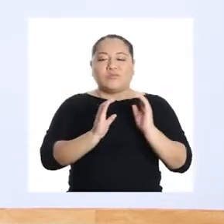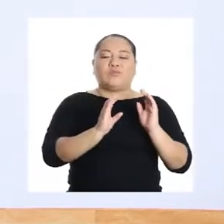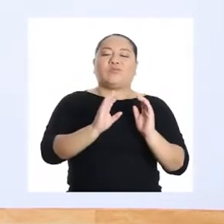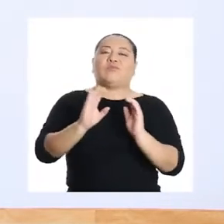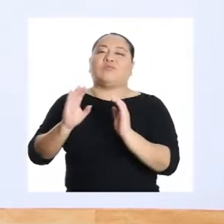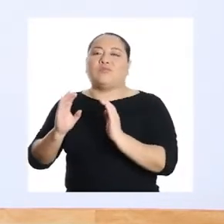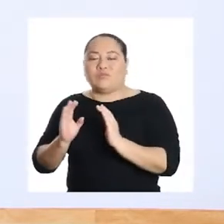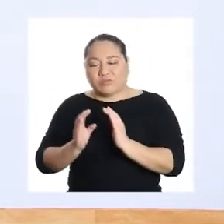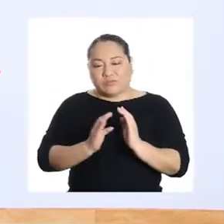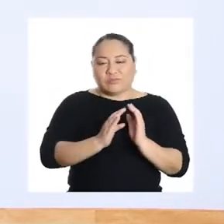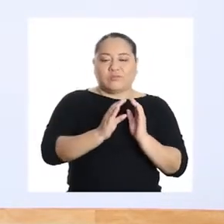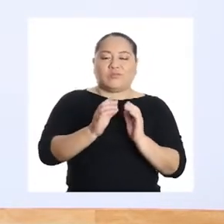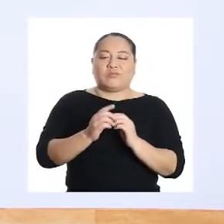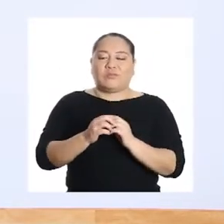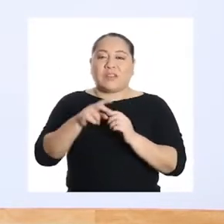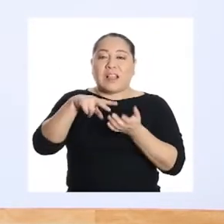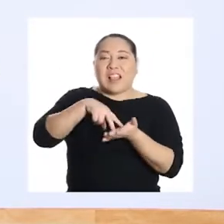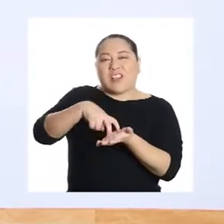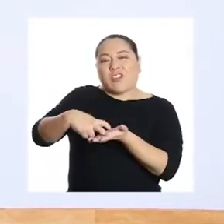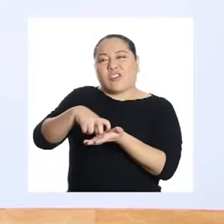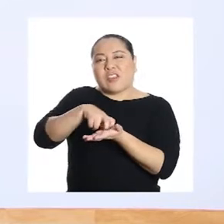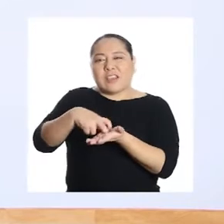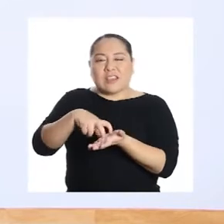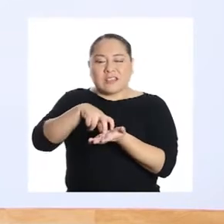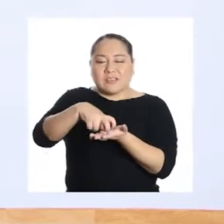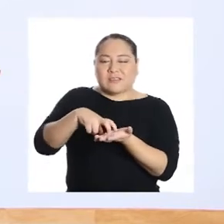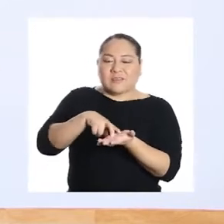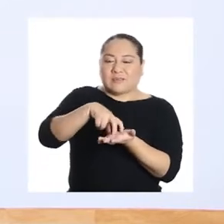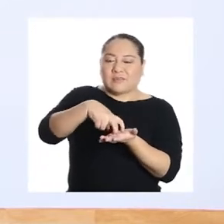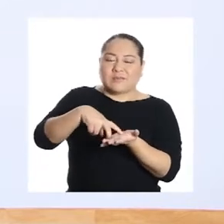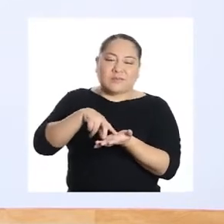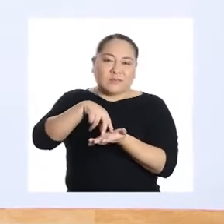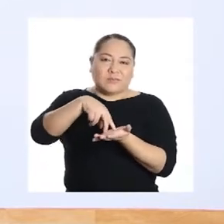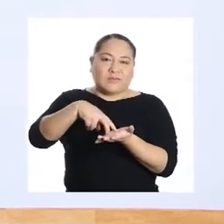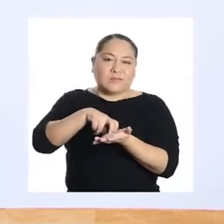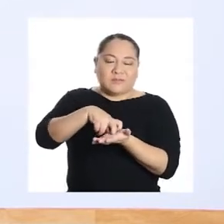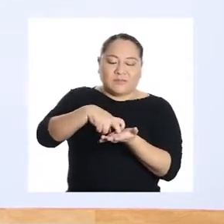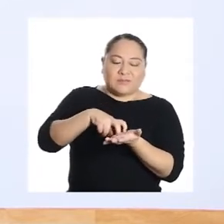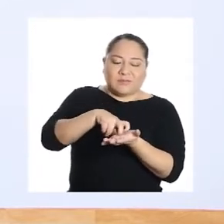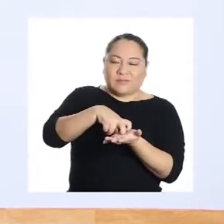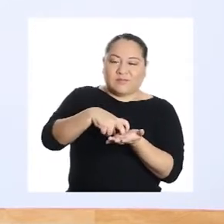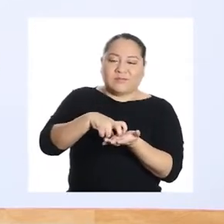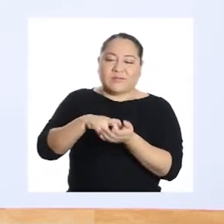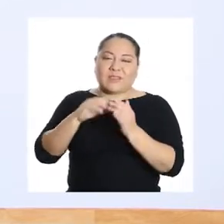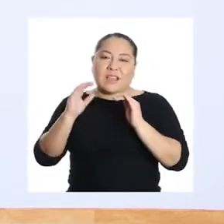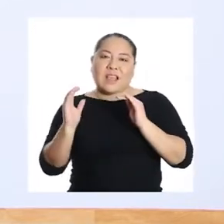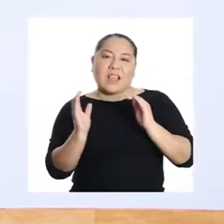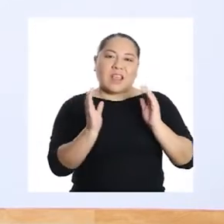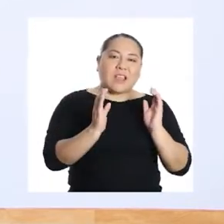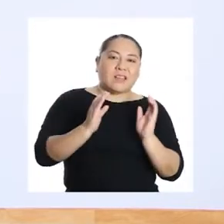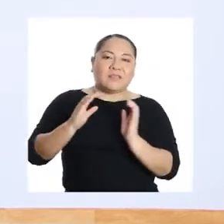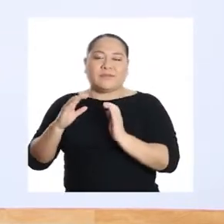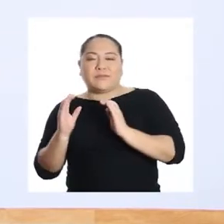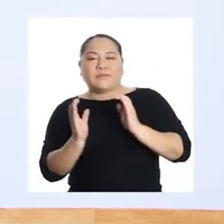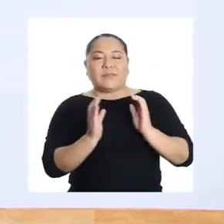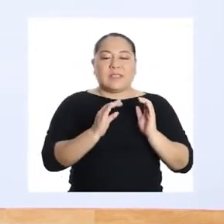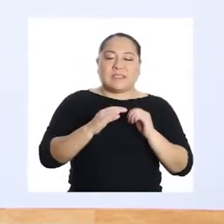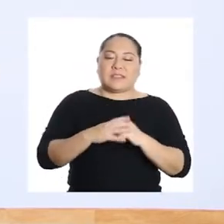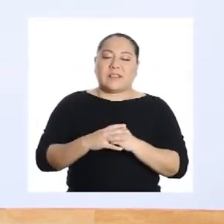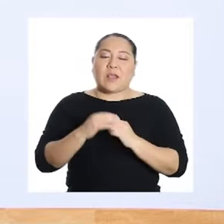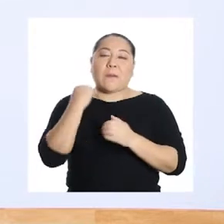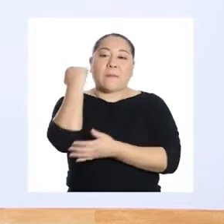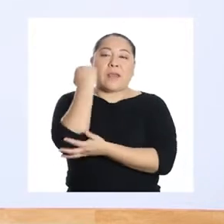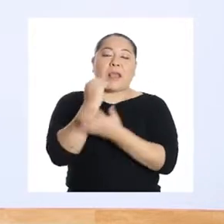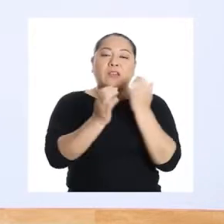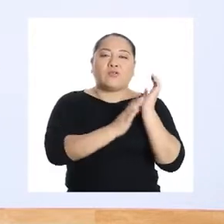Muy bien. Soltamos un poquito las rodillas después de bailar un montón. Las caderas más. Y